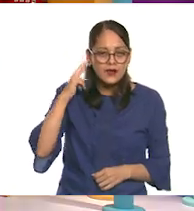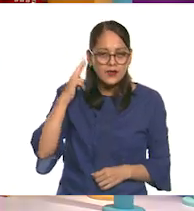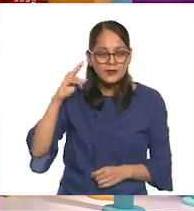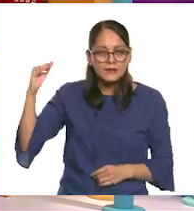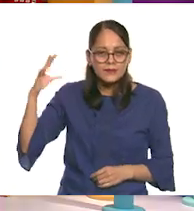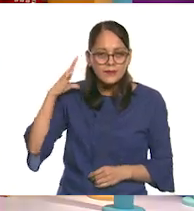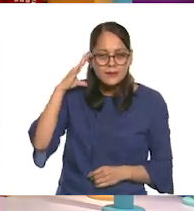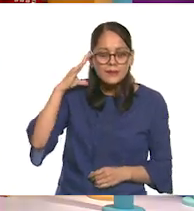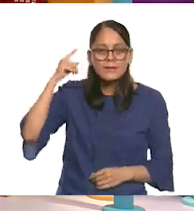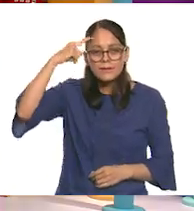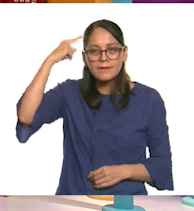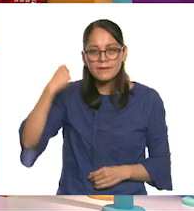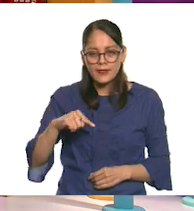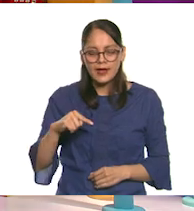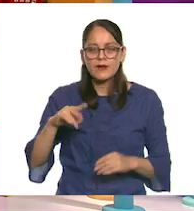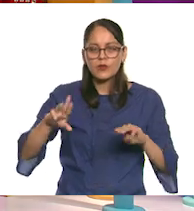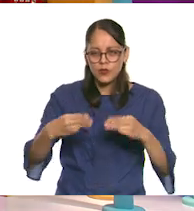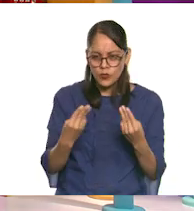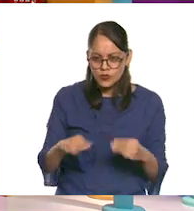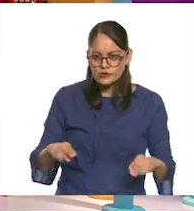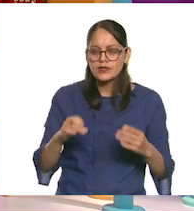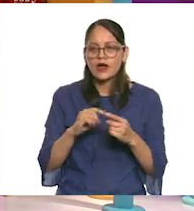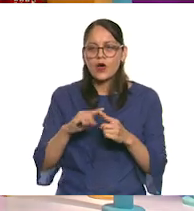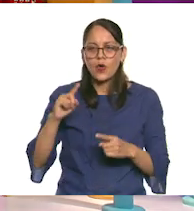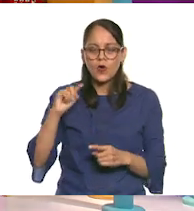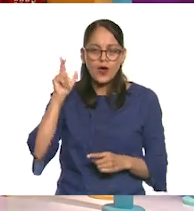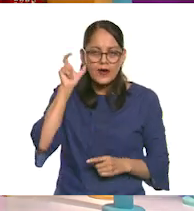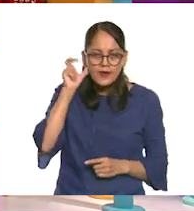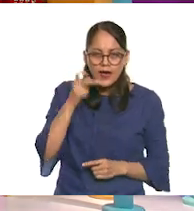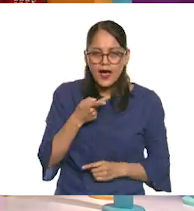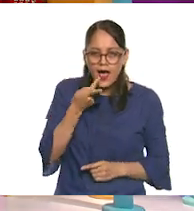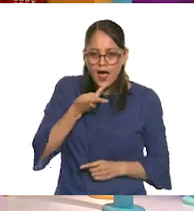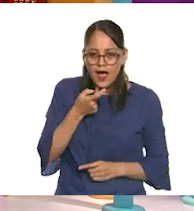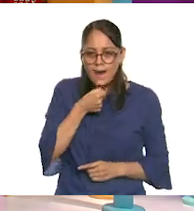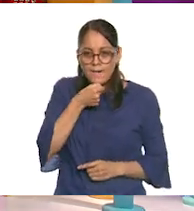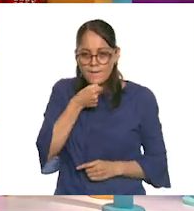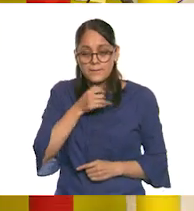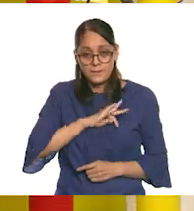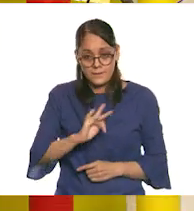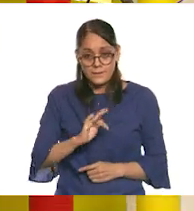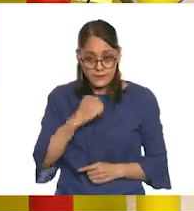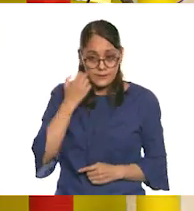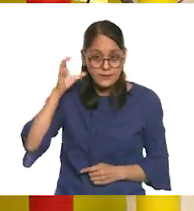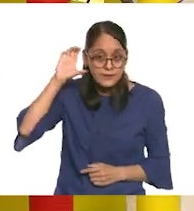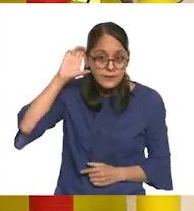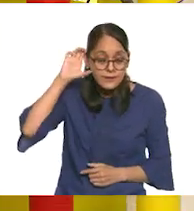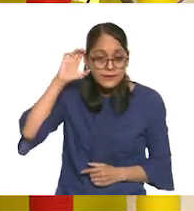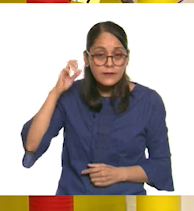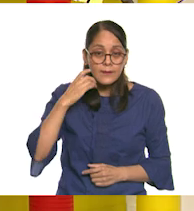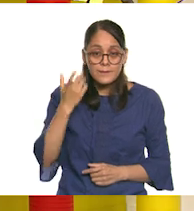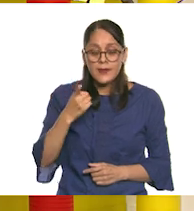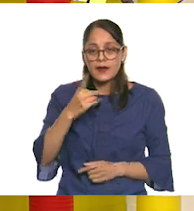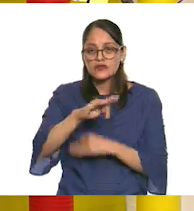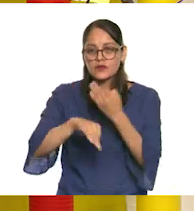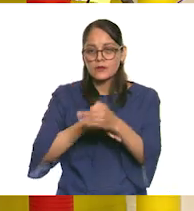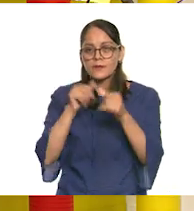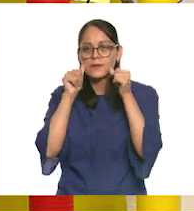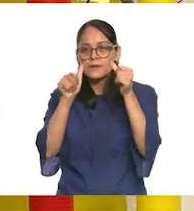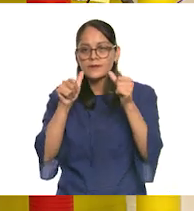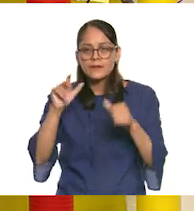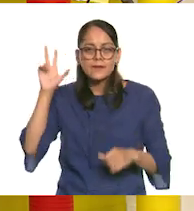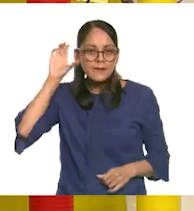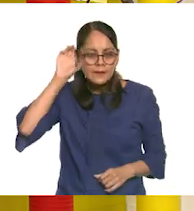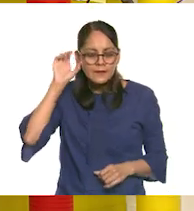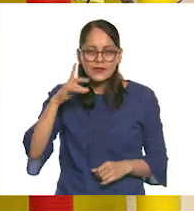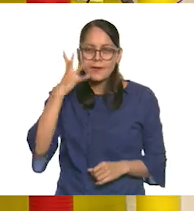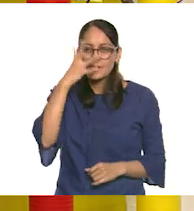puede estar presente con música o con audios en las instalaciones. ¿Qué te parece si lo escuchamos y dejamos que todos observen y escuchen